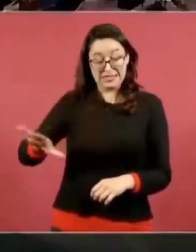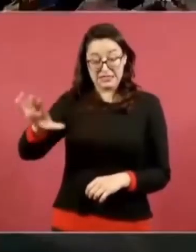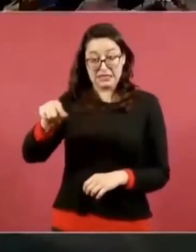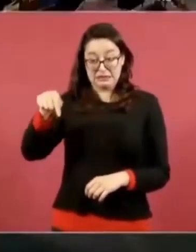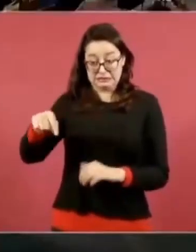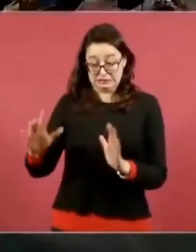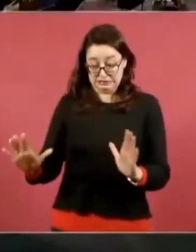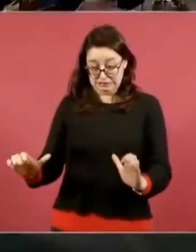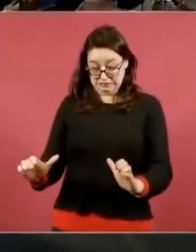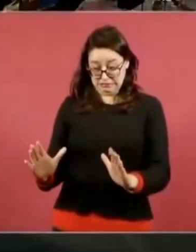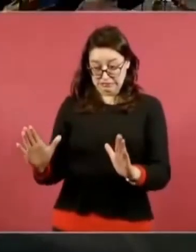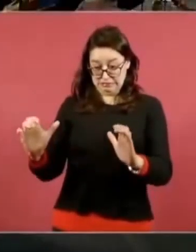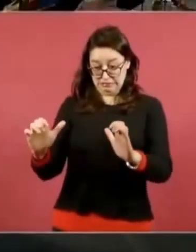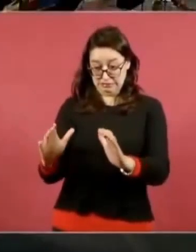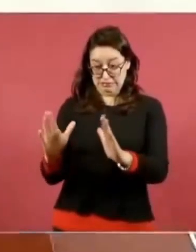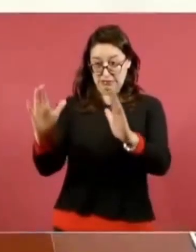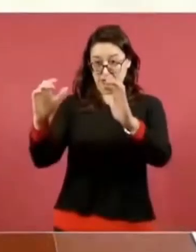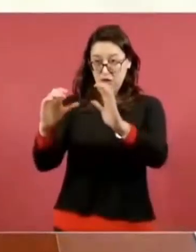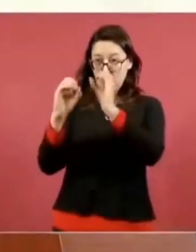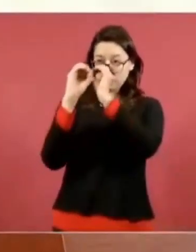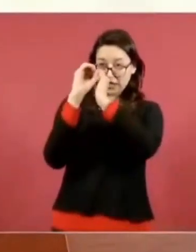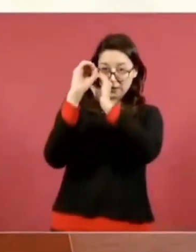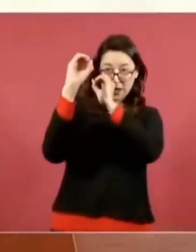No, a 500 metros.